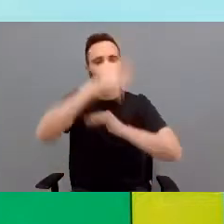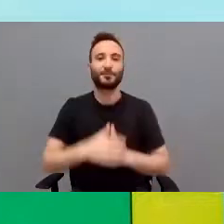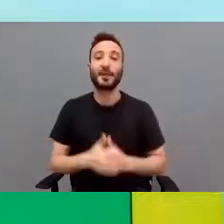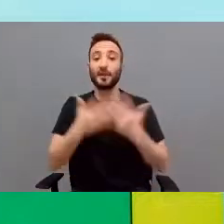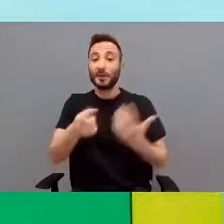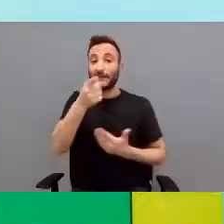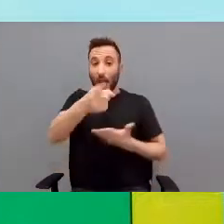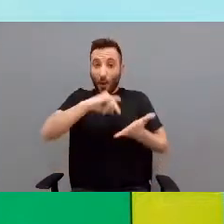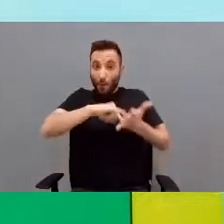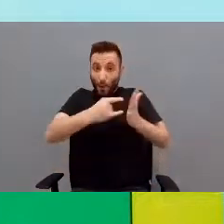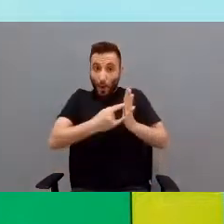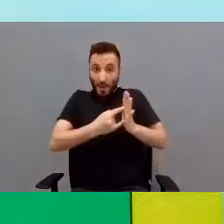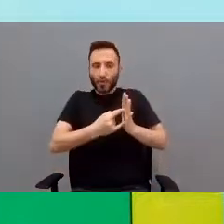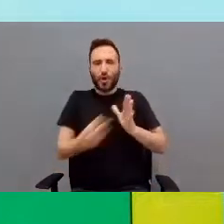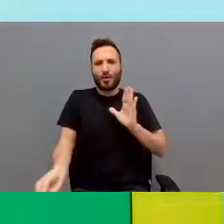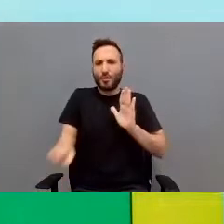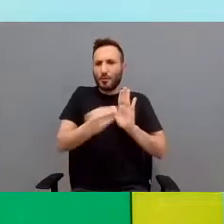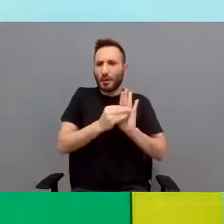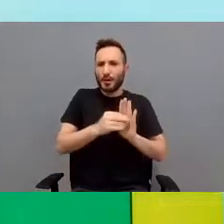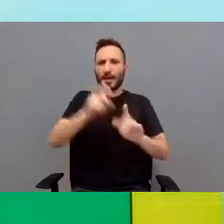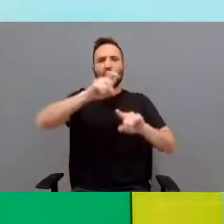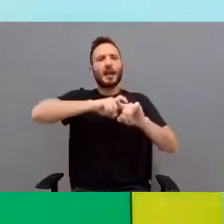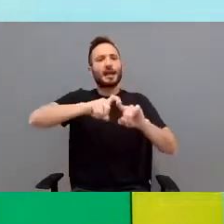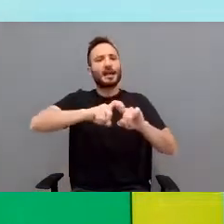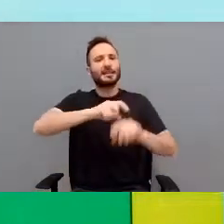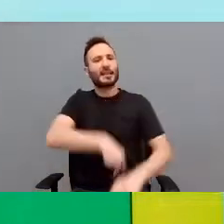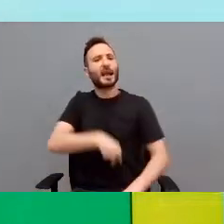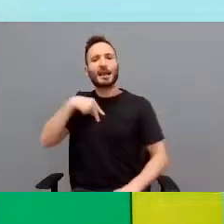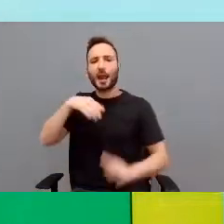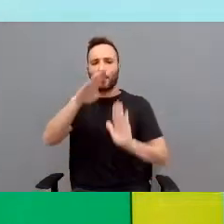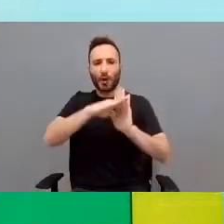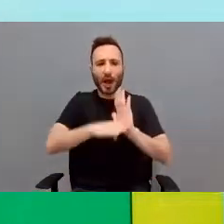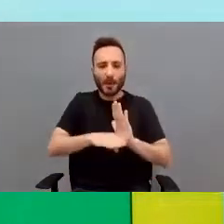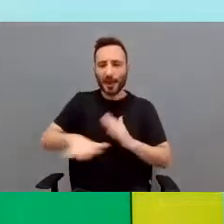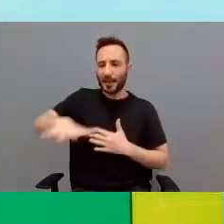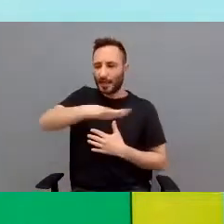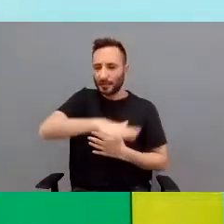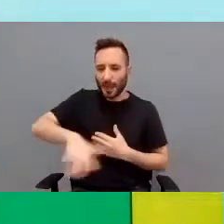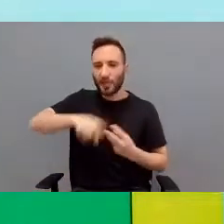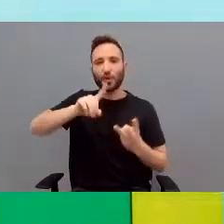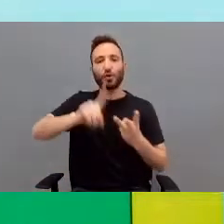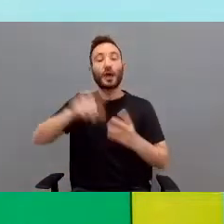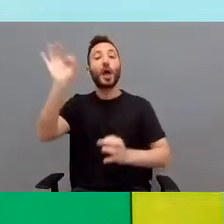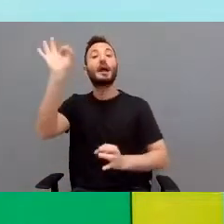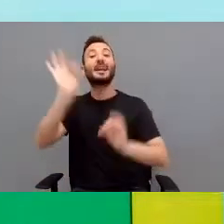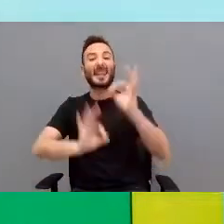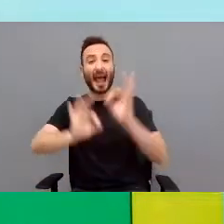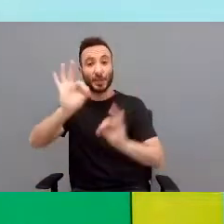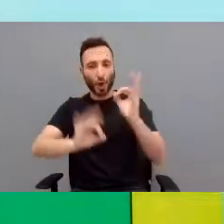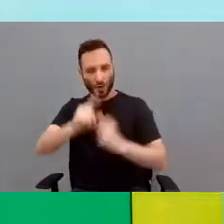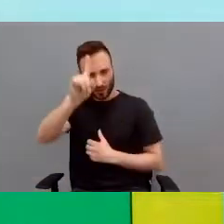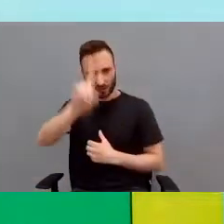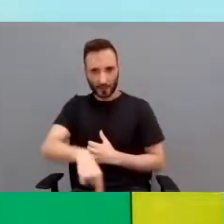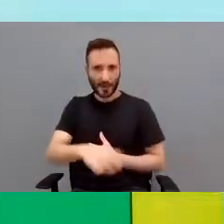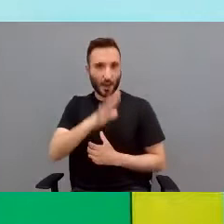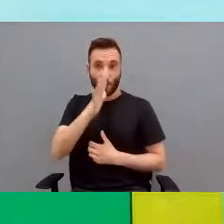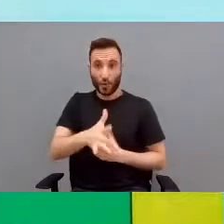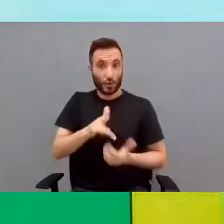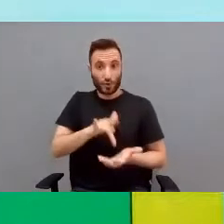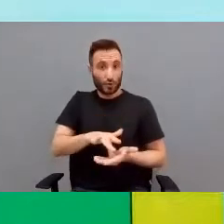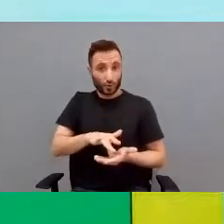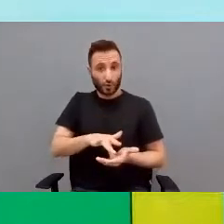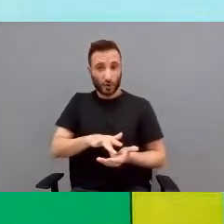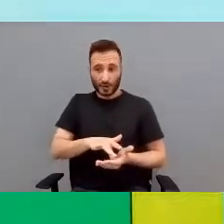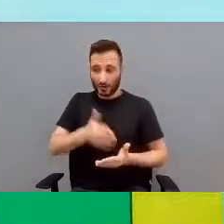En este proyecto se incluyen características generales del programa, espacios, estimación de ratio, porque todo, al surgir